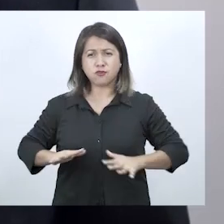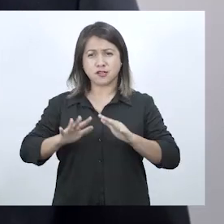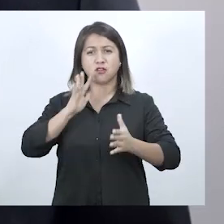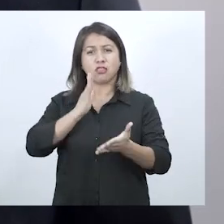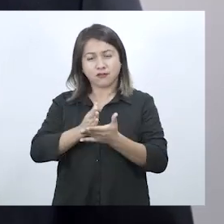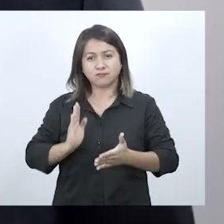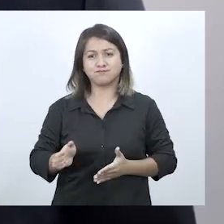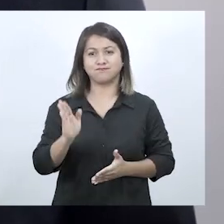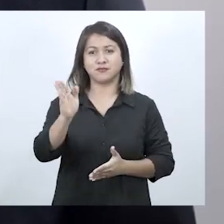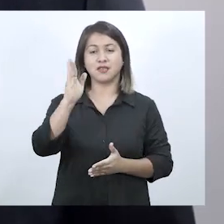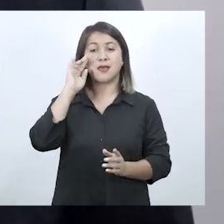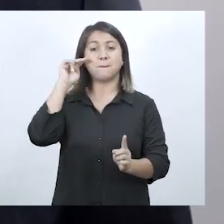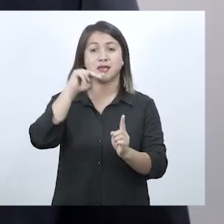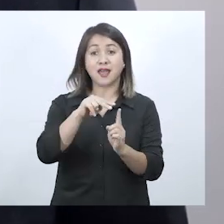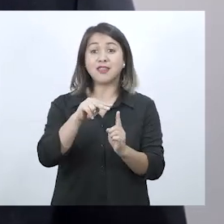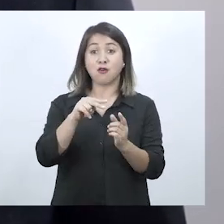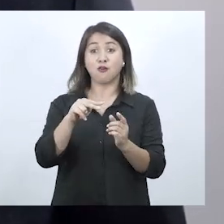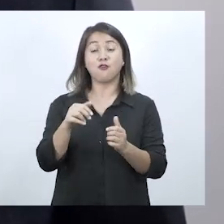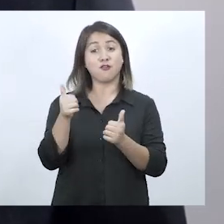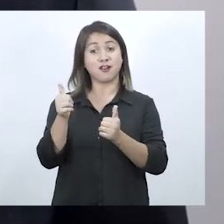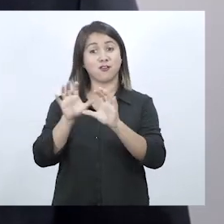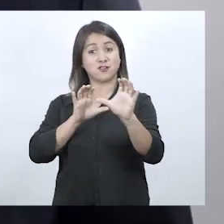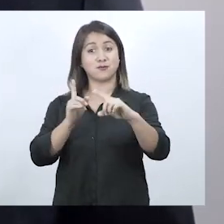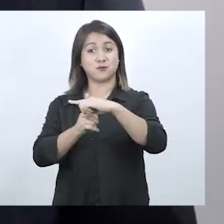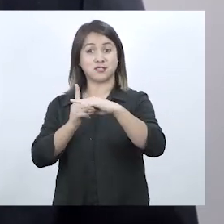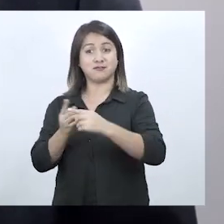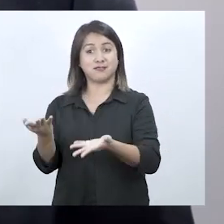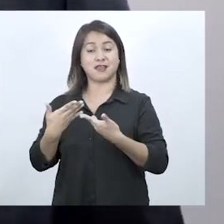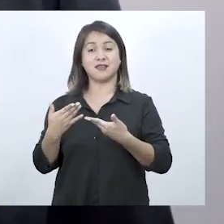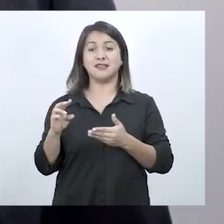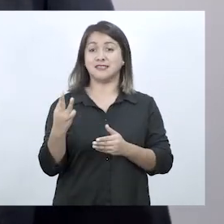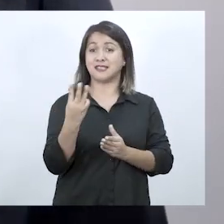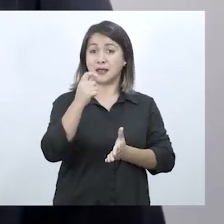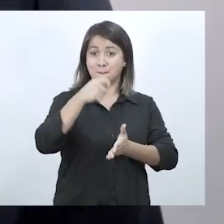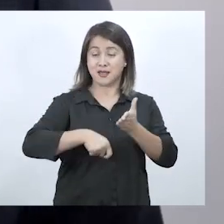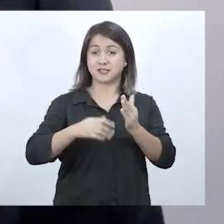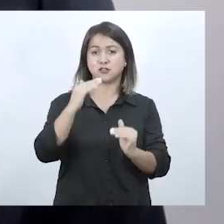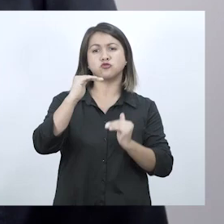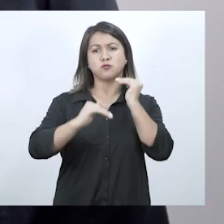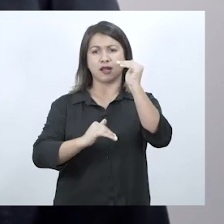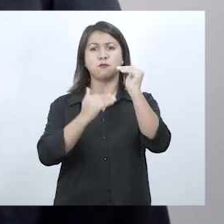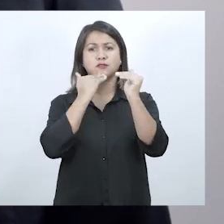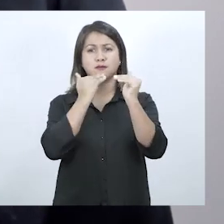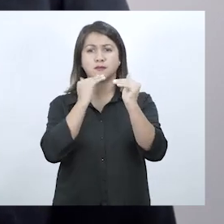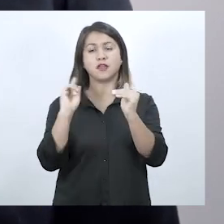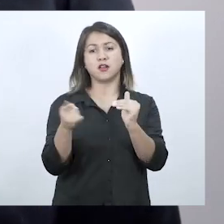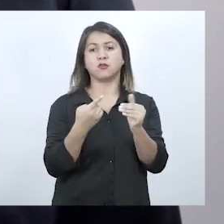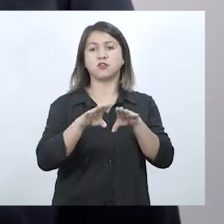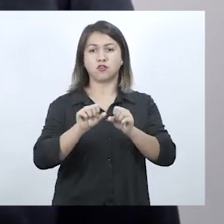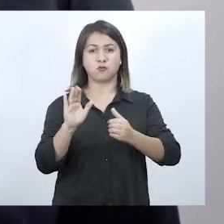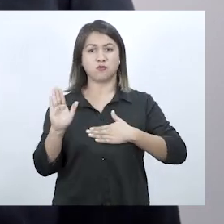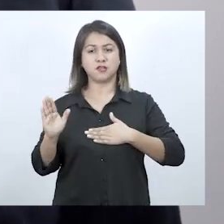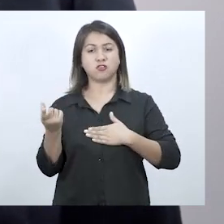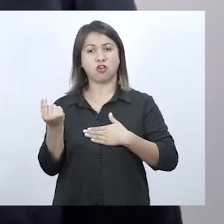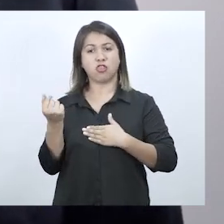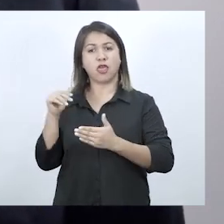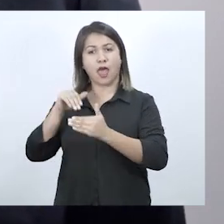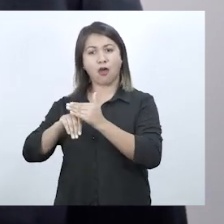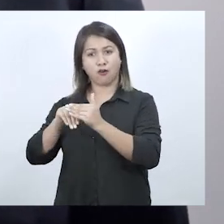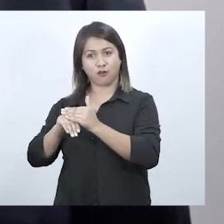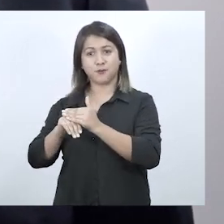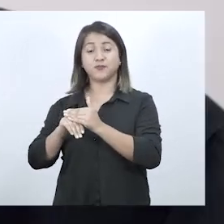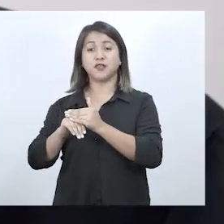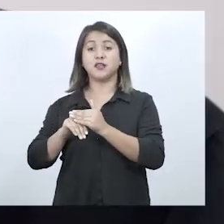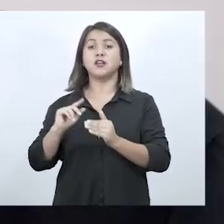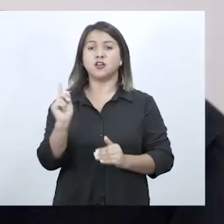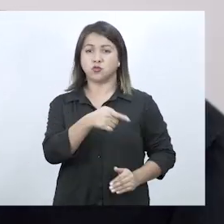mantenerse. Y esta mirada ha rendido frutos. Estos primeros tres meses, superamos también nuestros compromisos de ahorro.